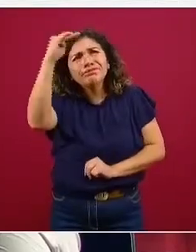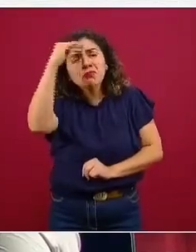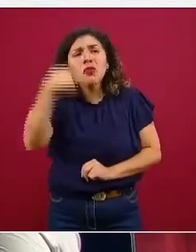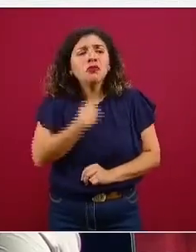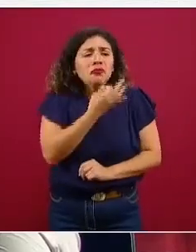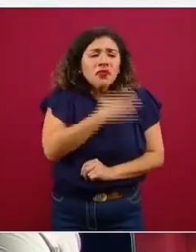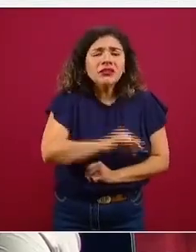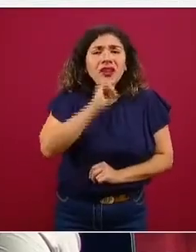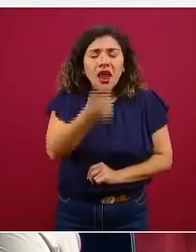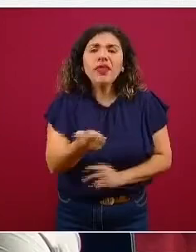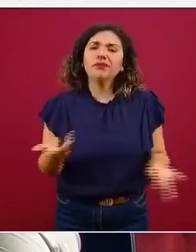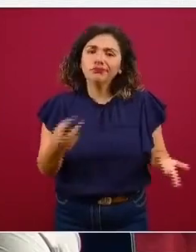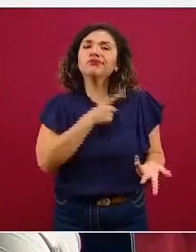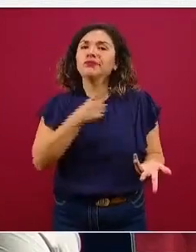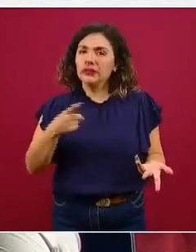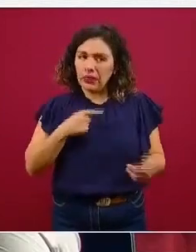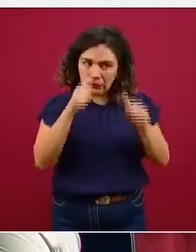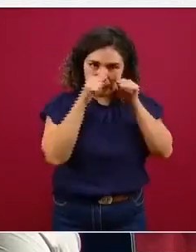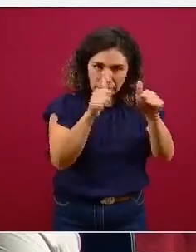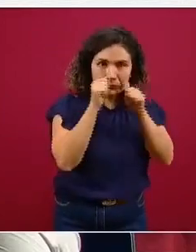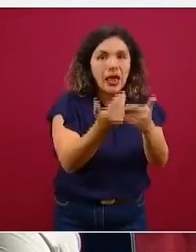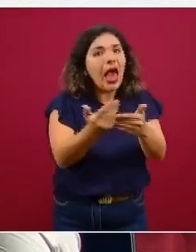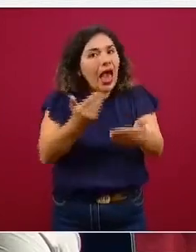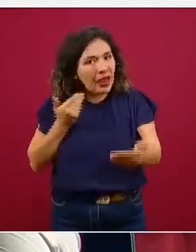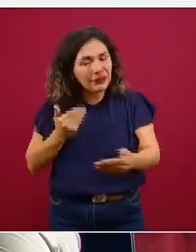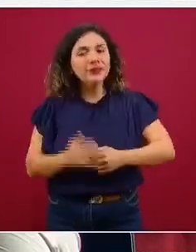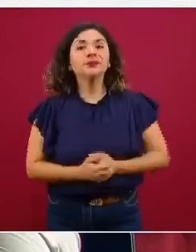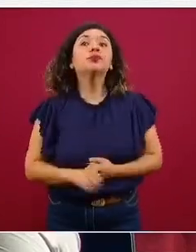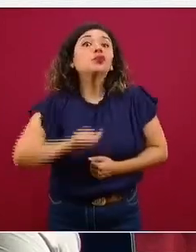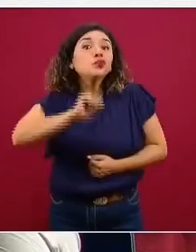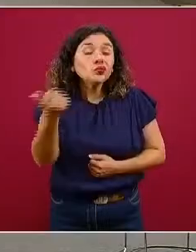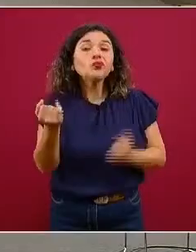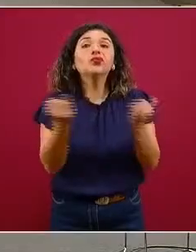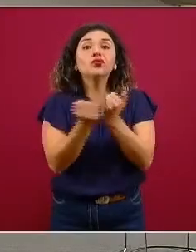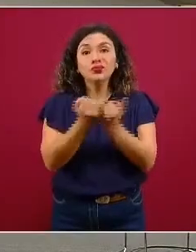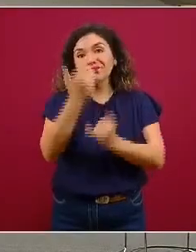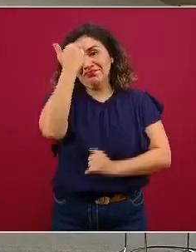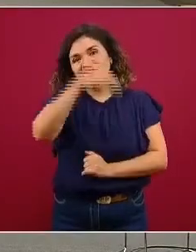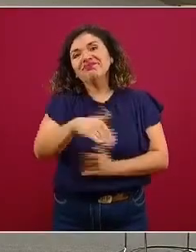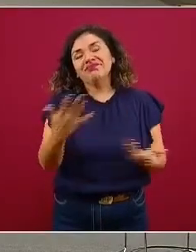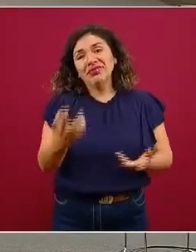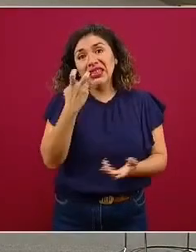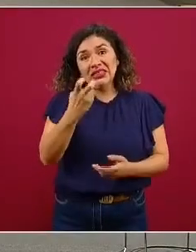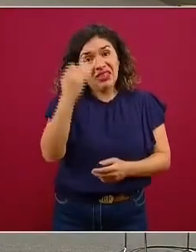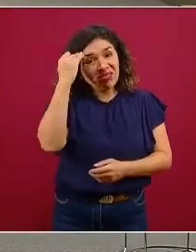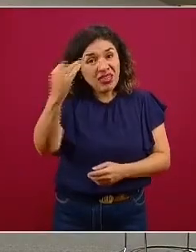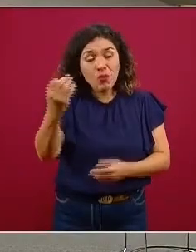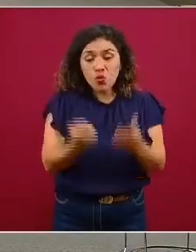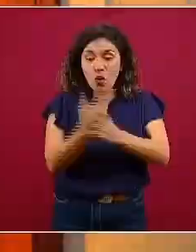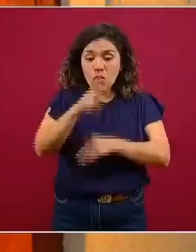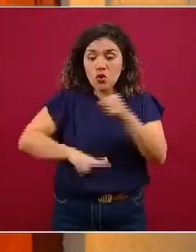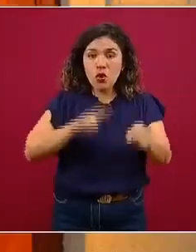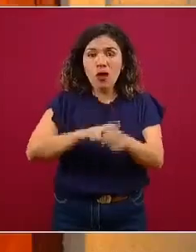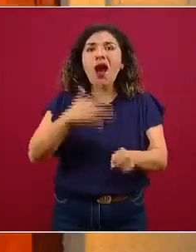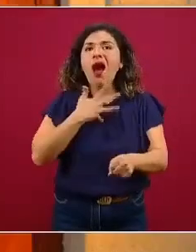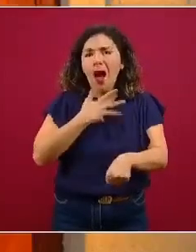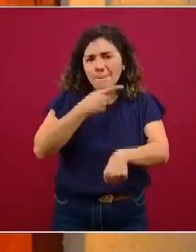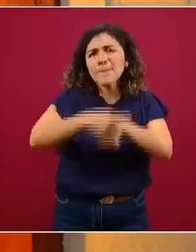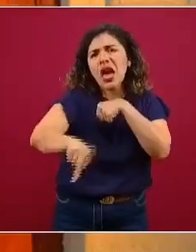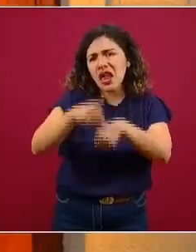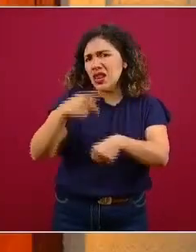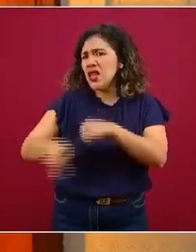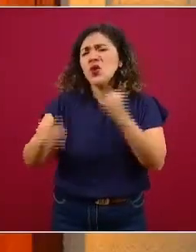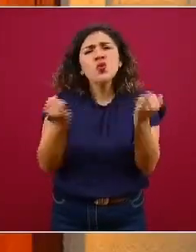mejor afrontarlo y atenderlo. Por otro lado, también sabemos que este periodo de normalidad presenta ciertos riesgos,